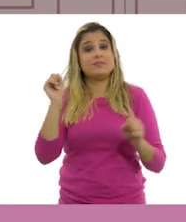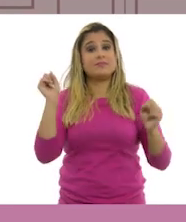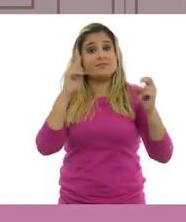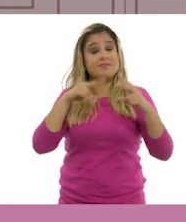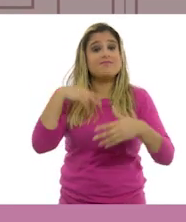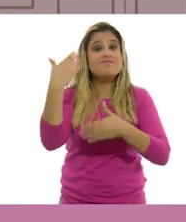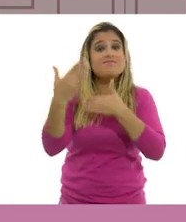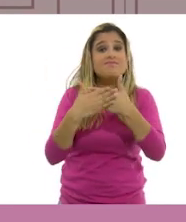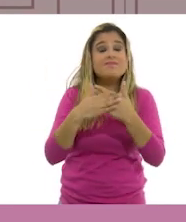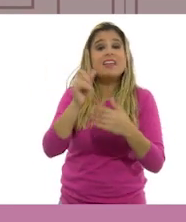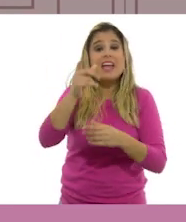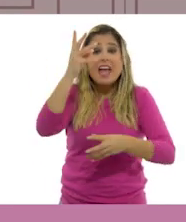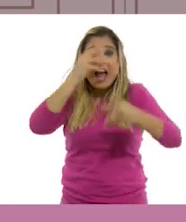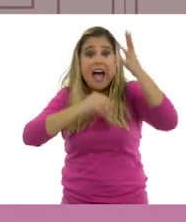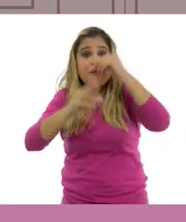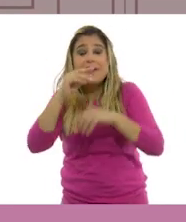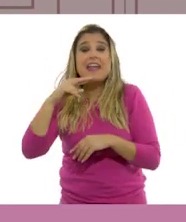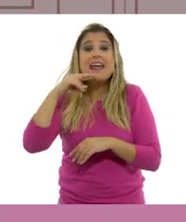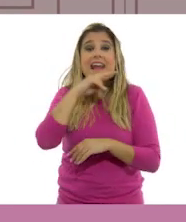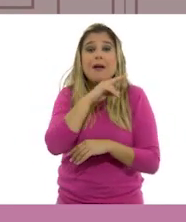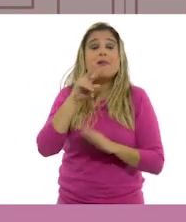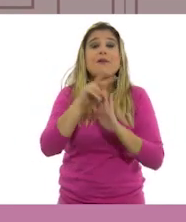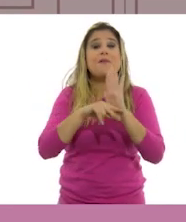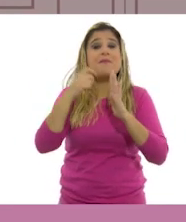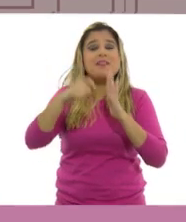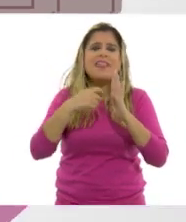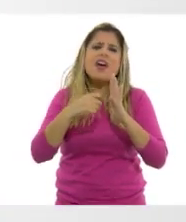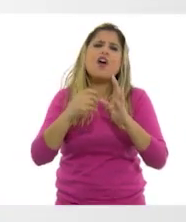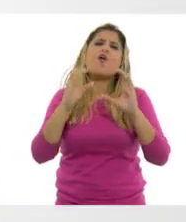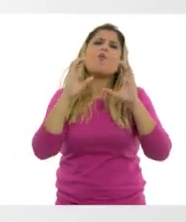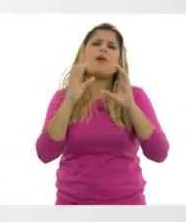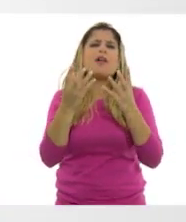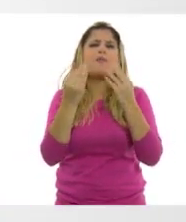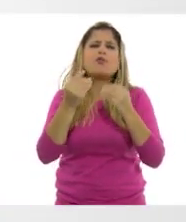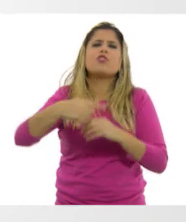siguiente cápsula de Aprende Rápido. ¡Cuídense mucho!